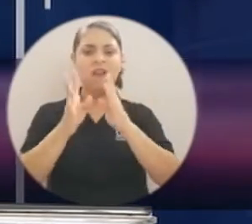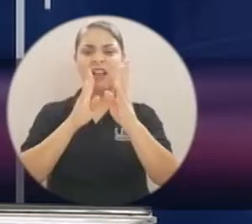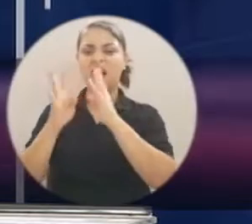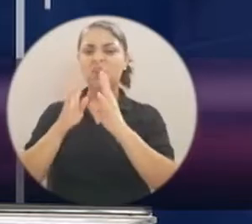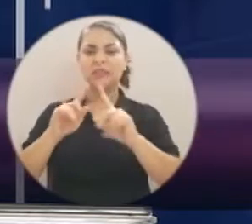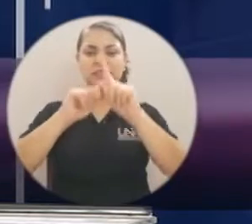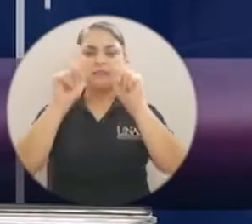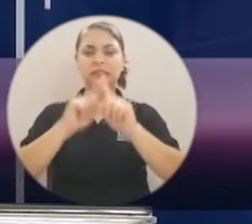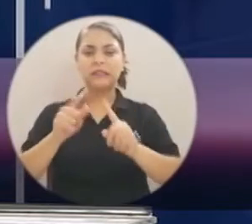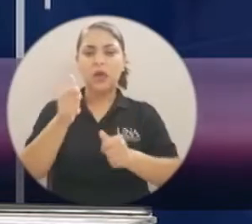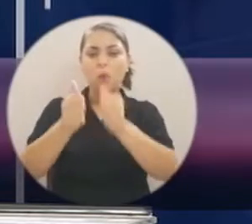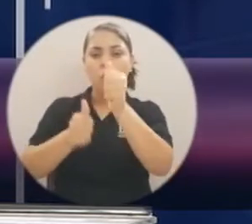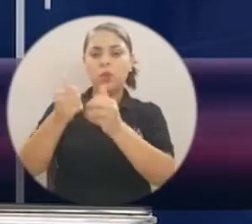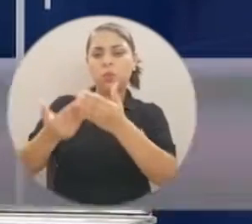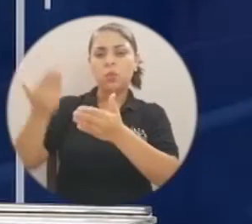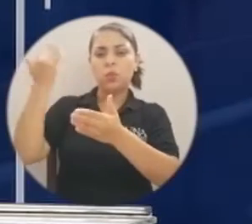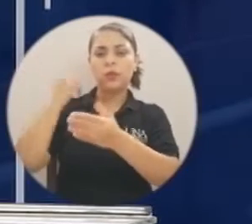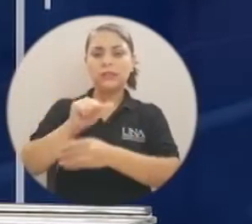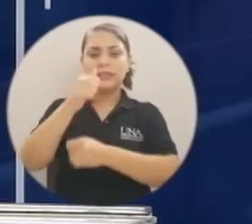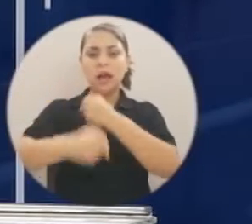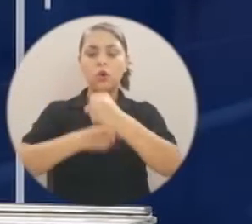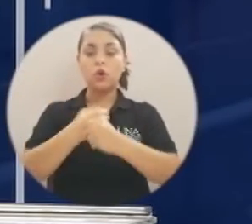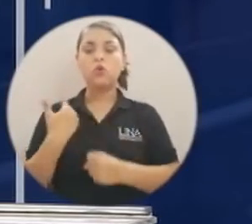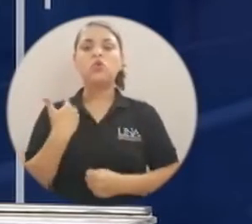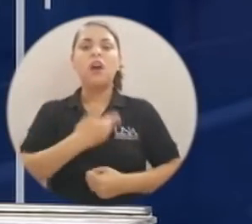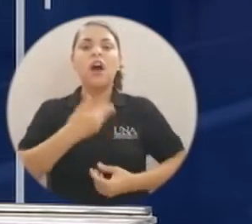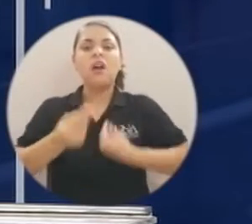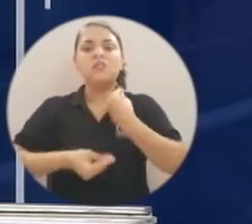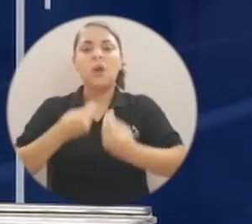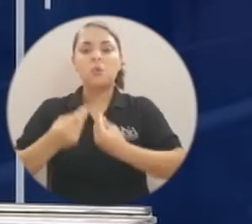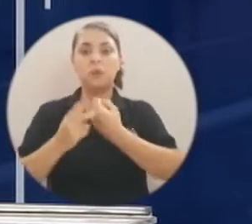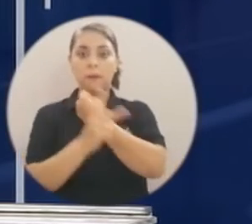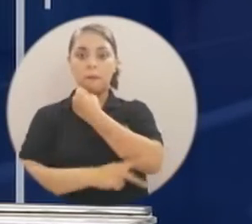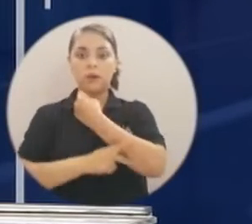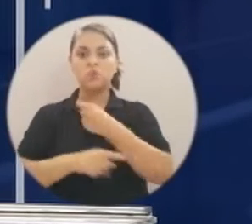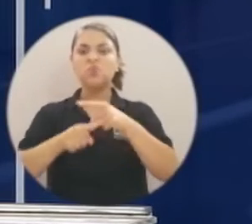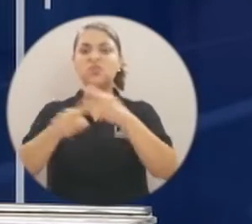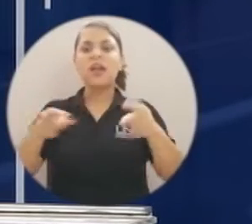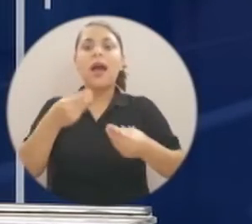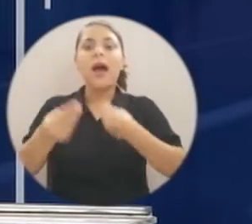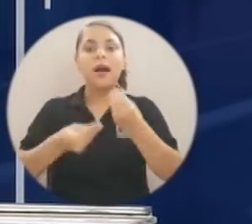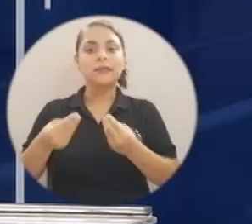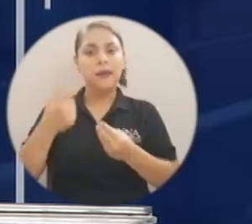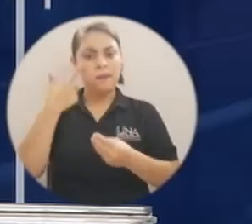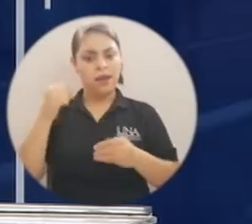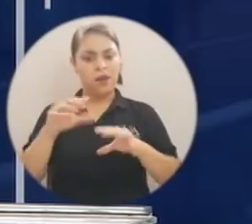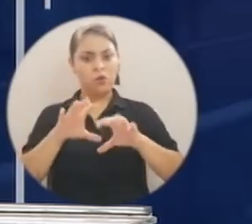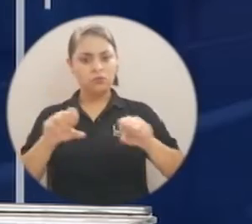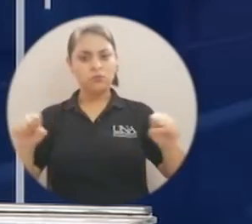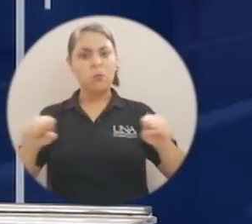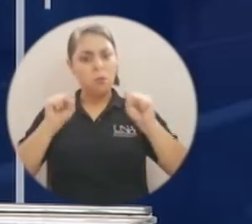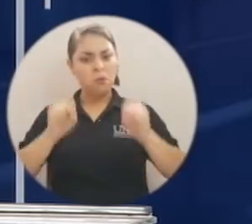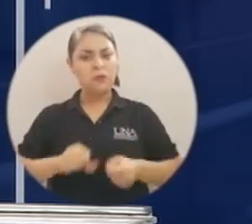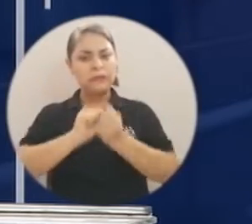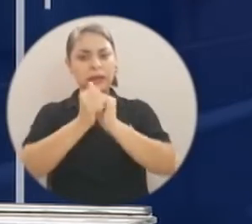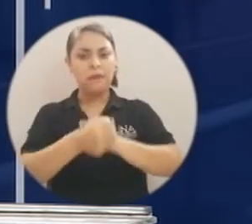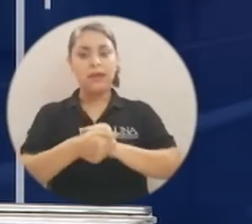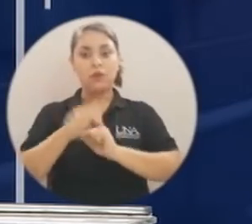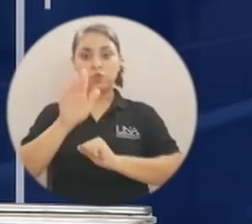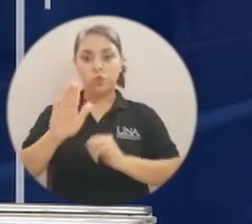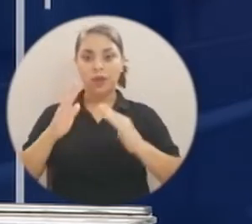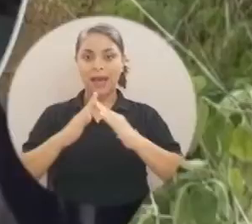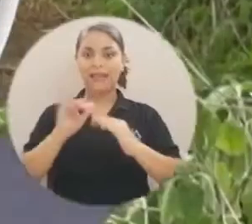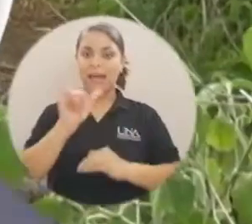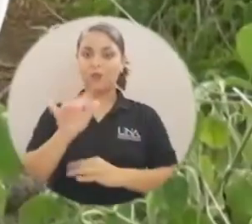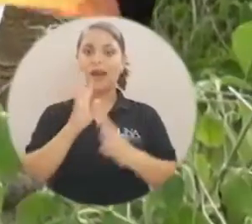encuentras desde hace 10 años que estamos haciendo como país que puede hacer usted para frenar la corrupción en su metro cuadrado de eso vamos a hablar en